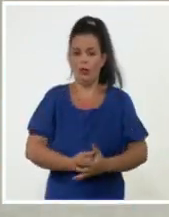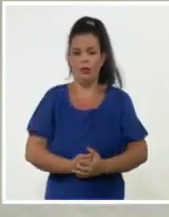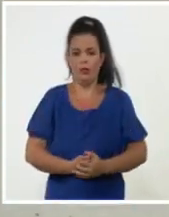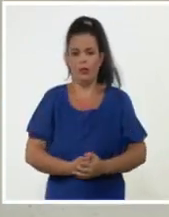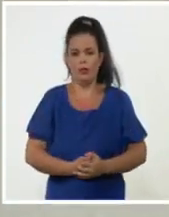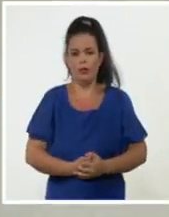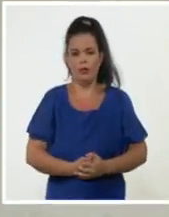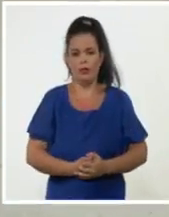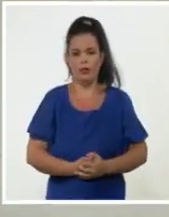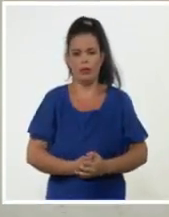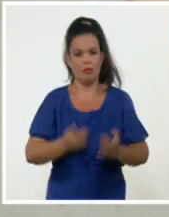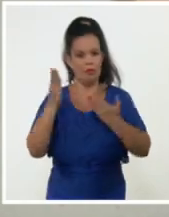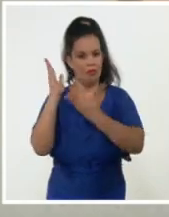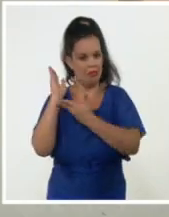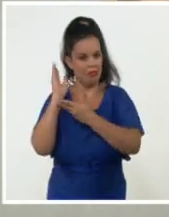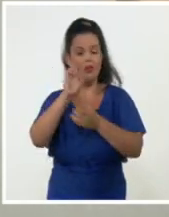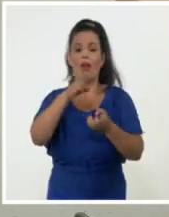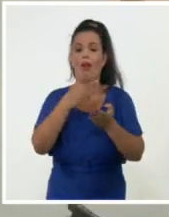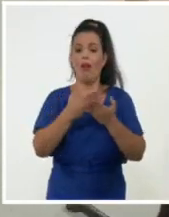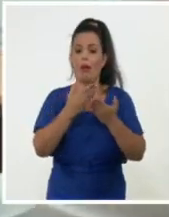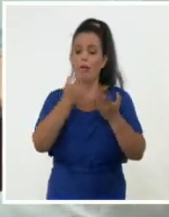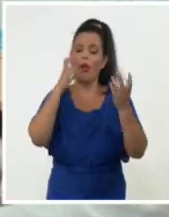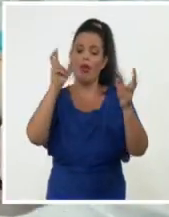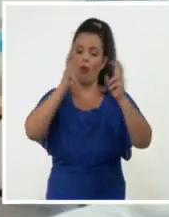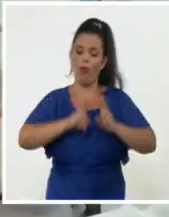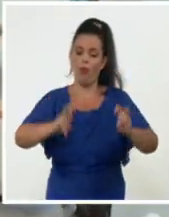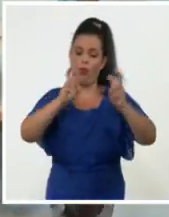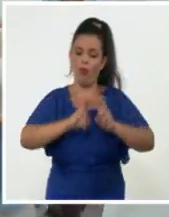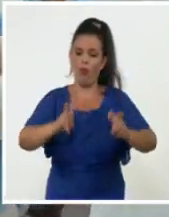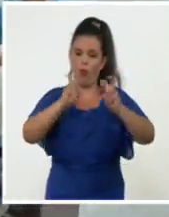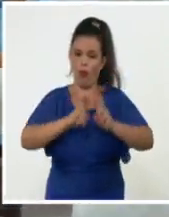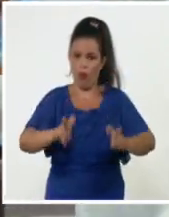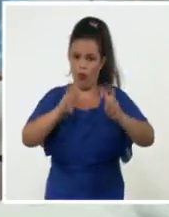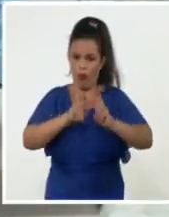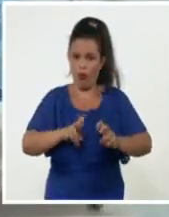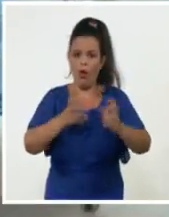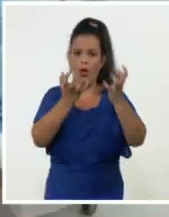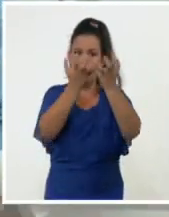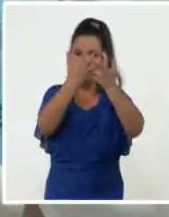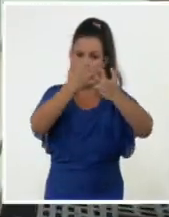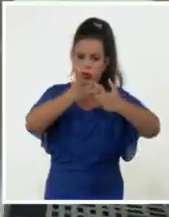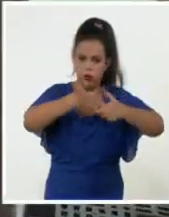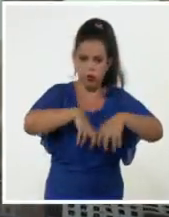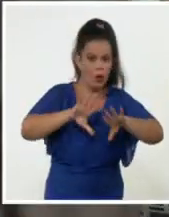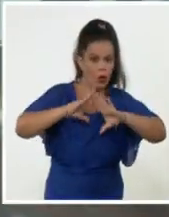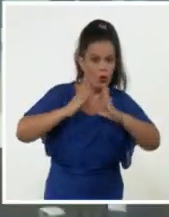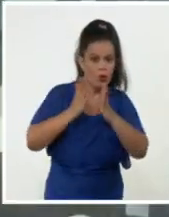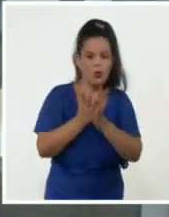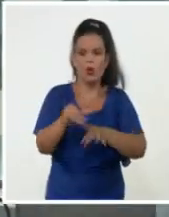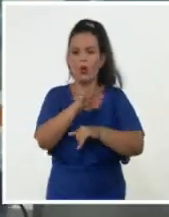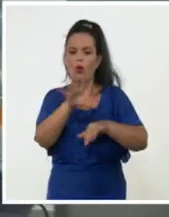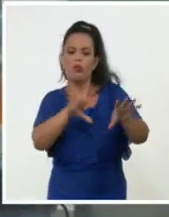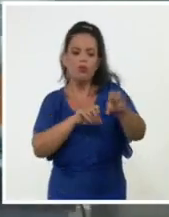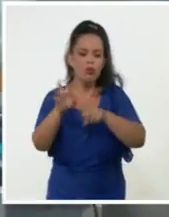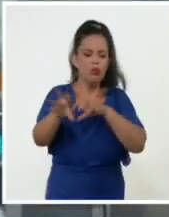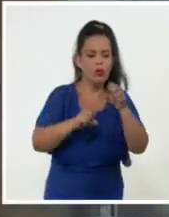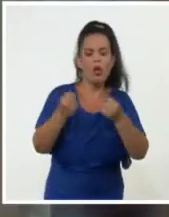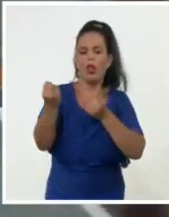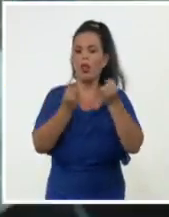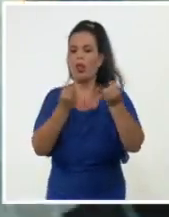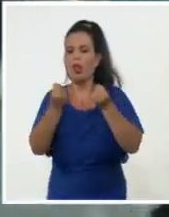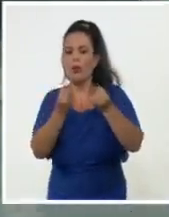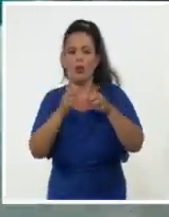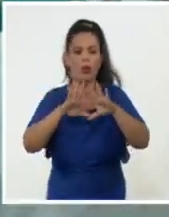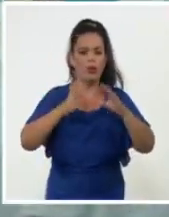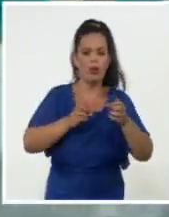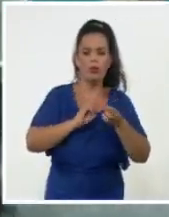empresa de alta tecnología investigó, desarrolló y produjo en tiempo récord los medios para la recolección y el transporte de muestras clínicas sospechosas